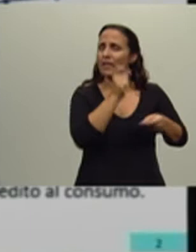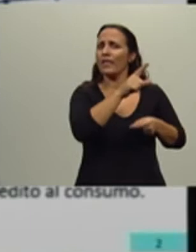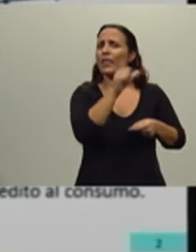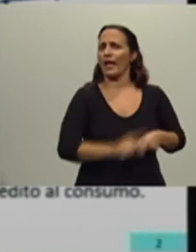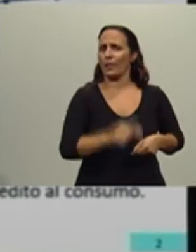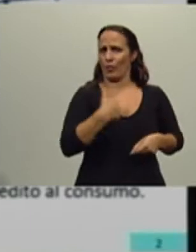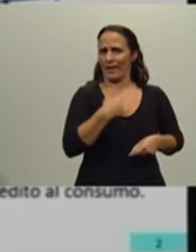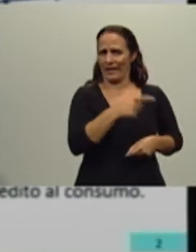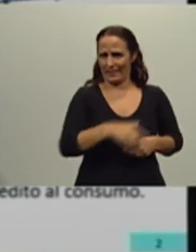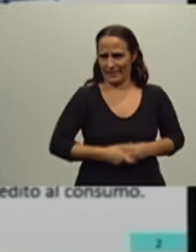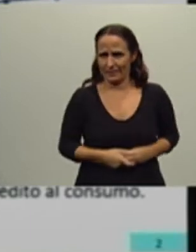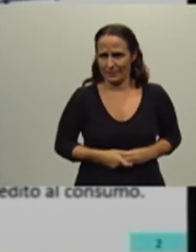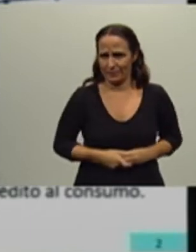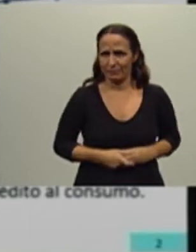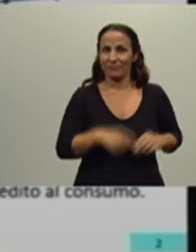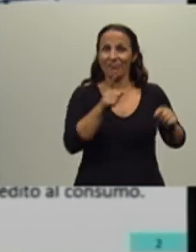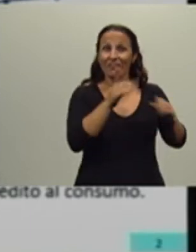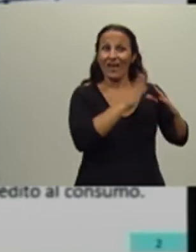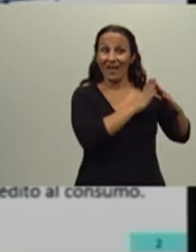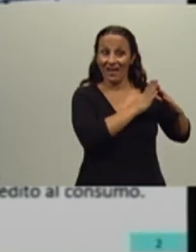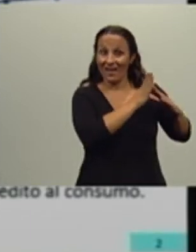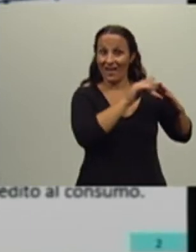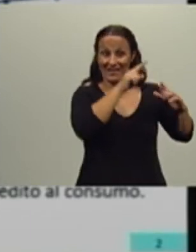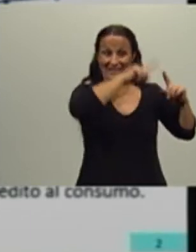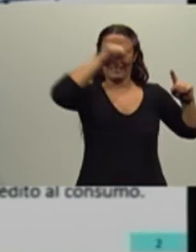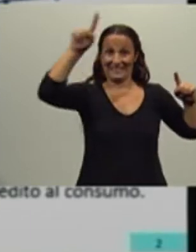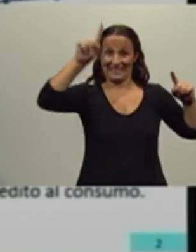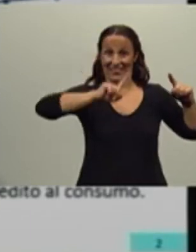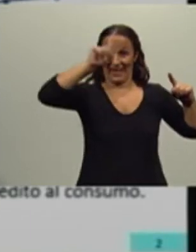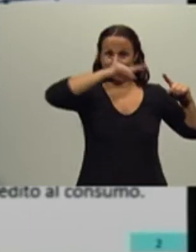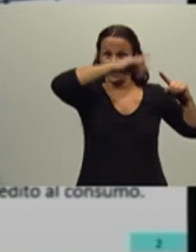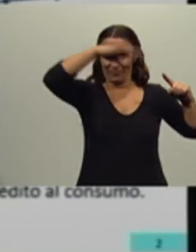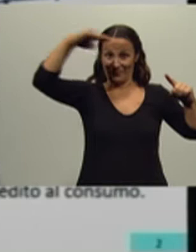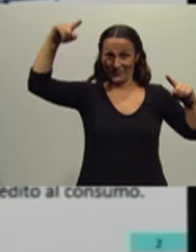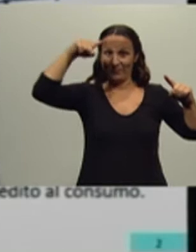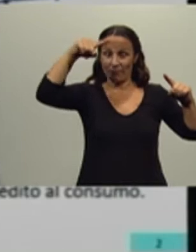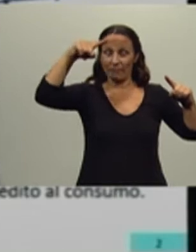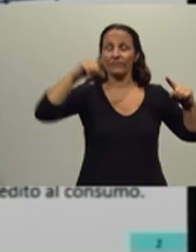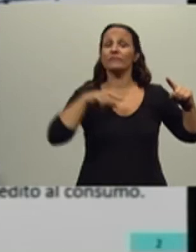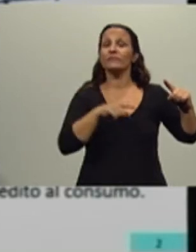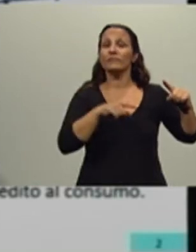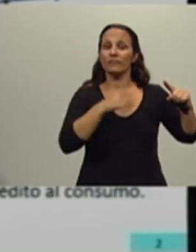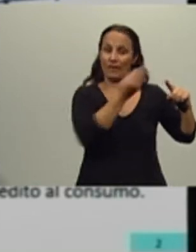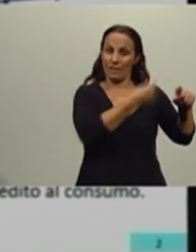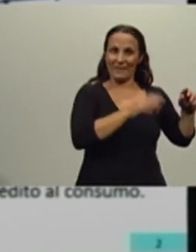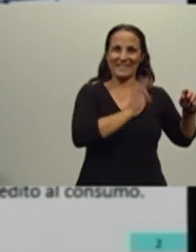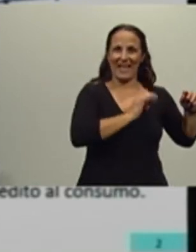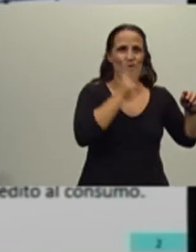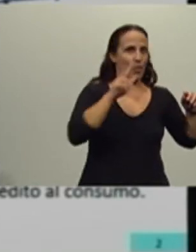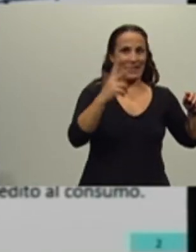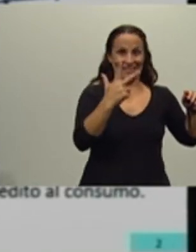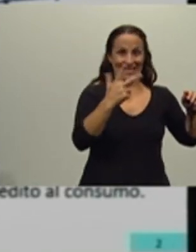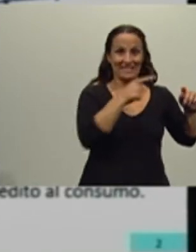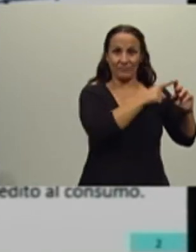República Argentina. La línea que va por arriba es, empezamos del 2003, ¿no? En el